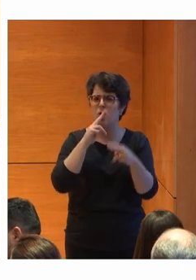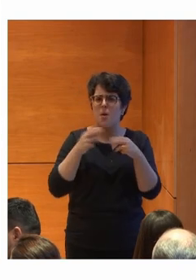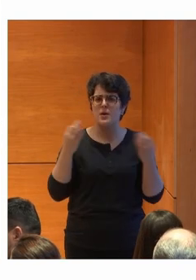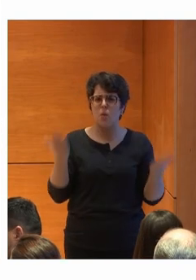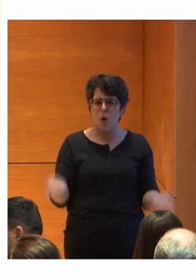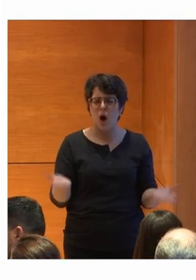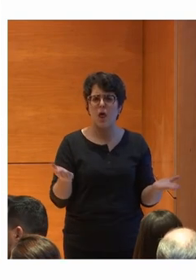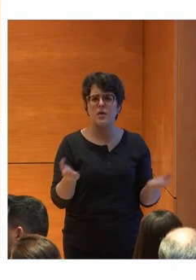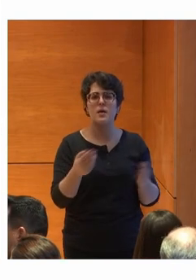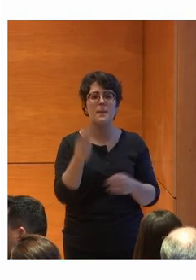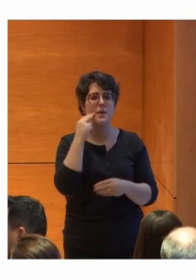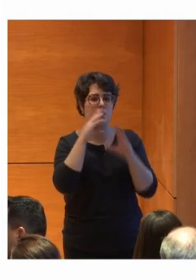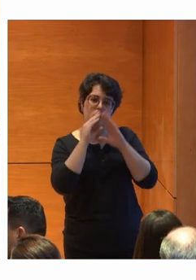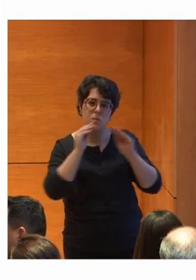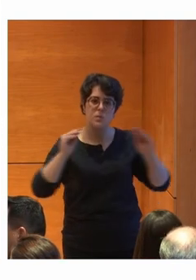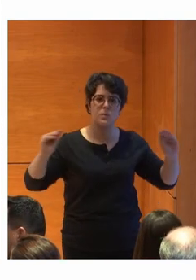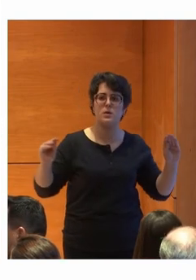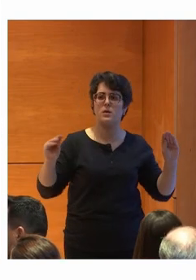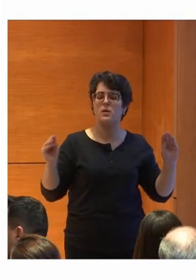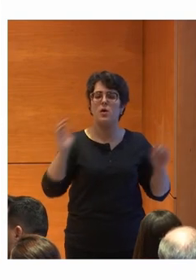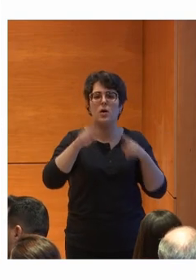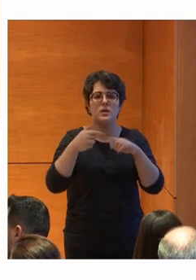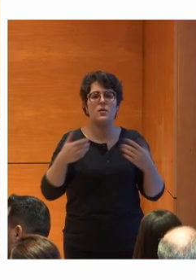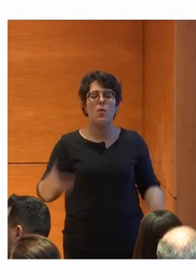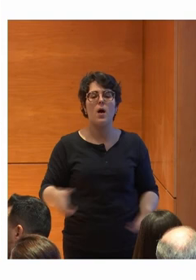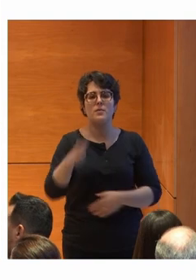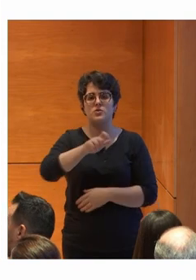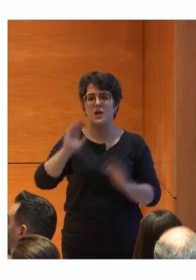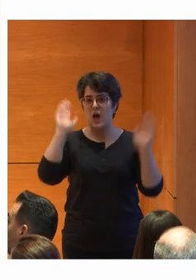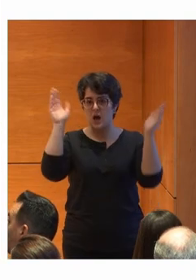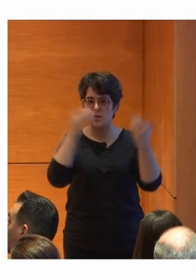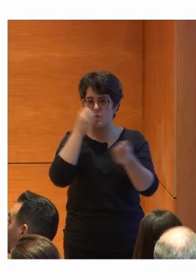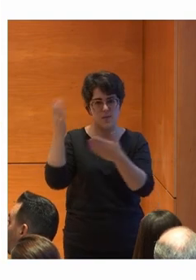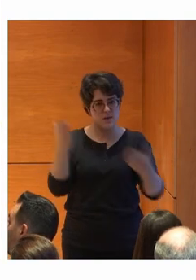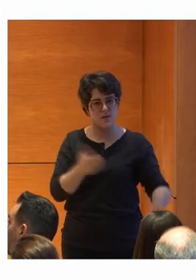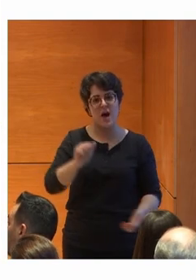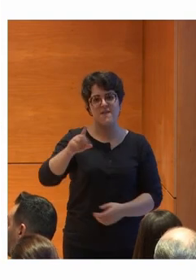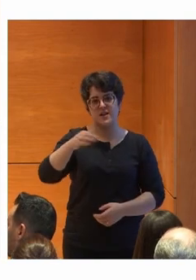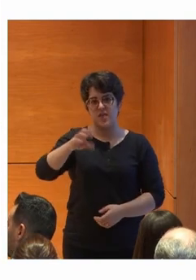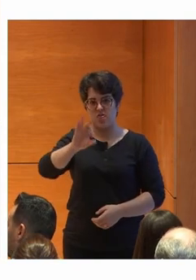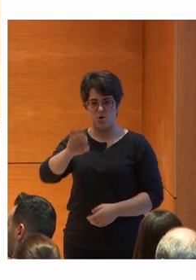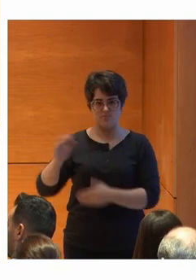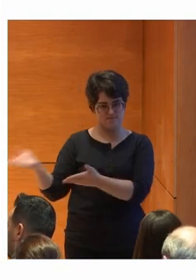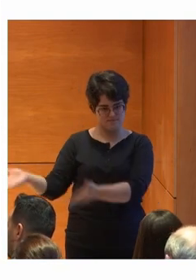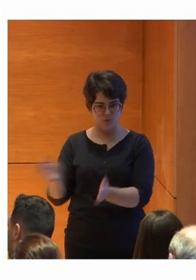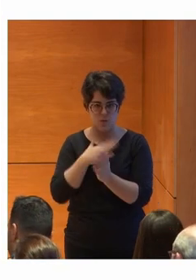Silencia los miedos para las personas con autismo. Bienvenido, Alfredo. Es todo tuyo.